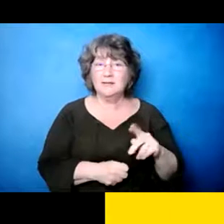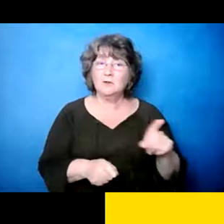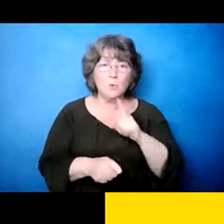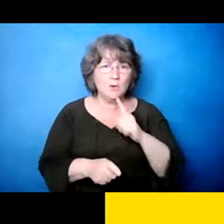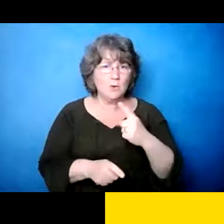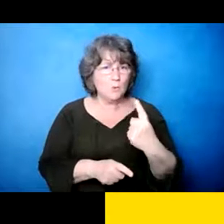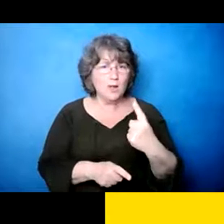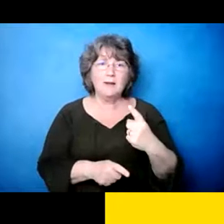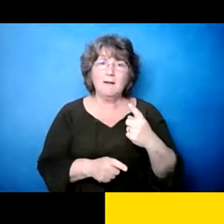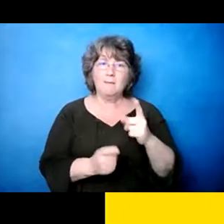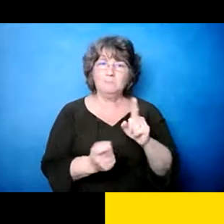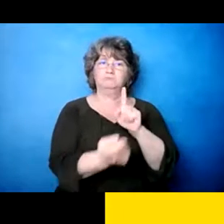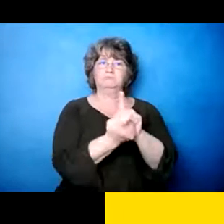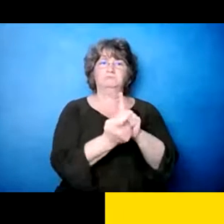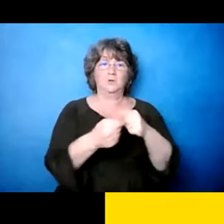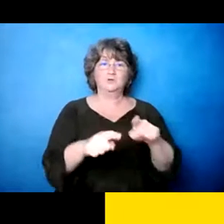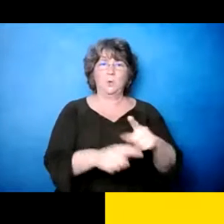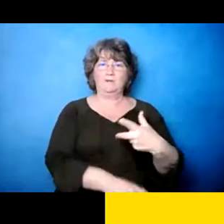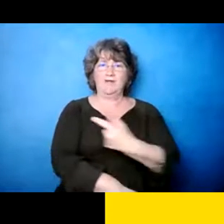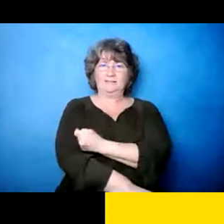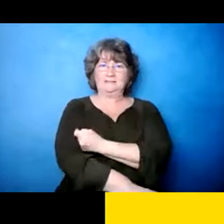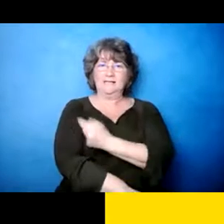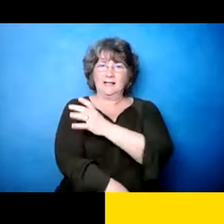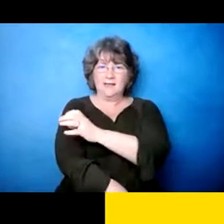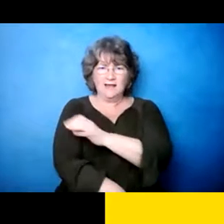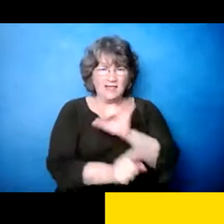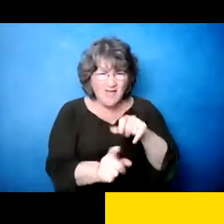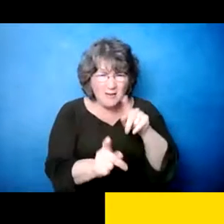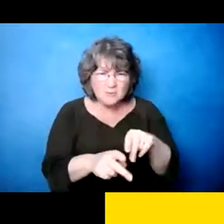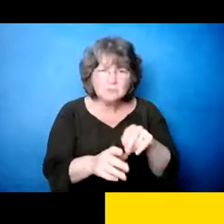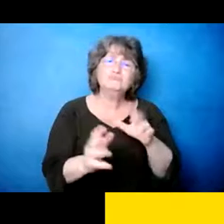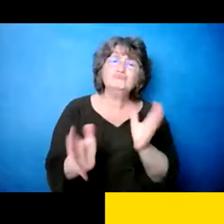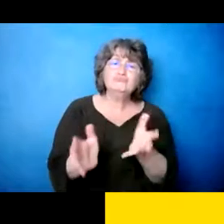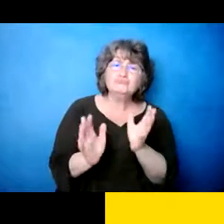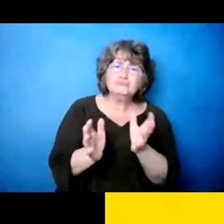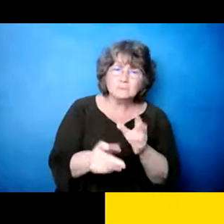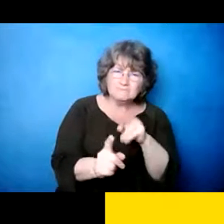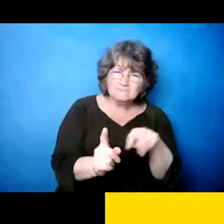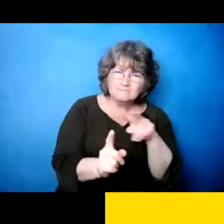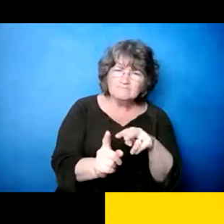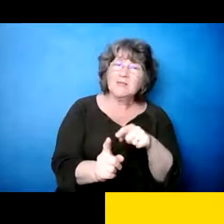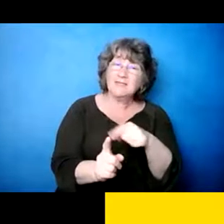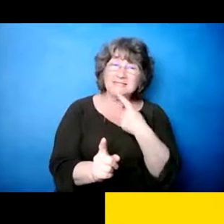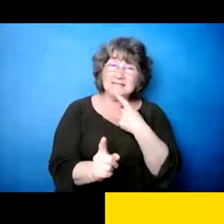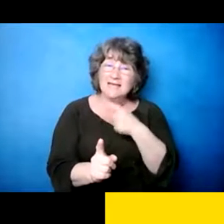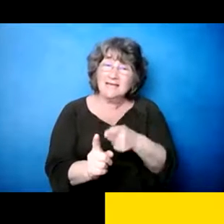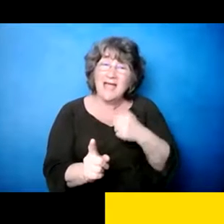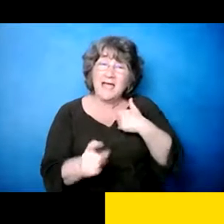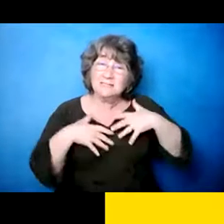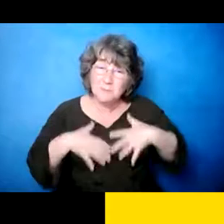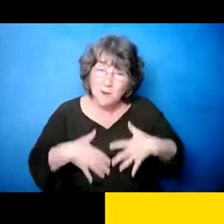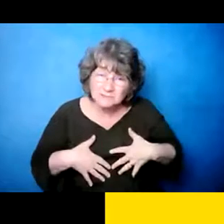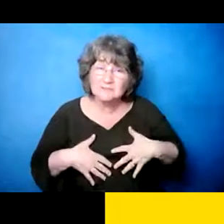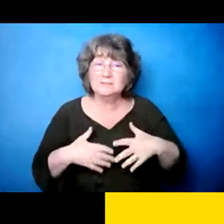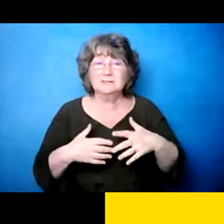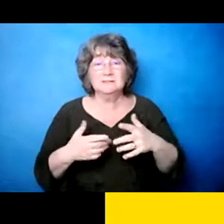entonces, eh, las clínicas de, de, de vacunación, entonces, en sistemas de depresión, de depresión, en lo que